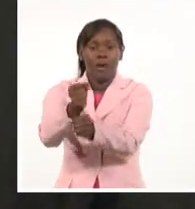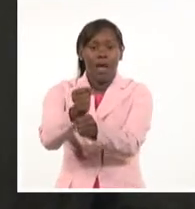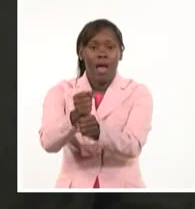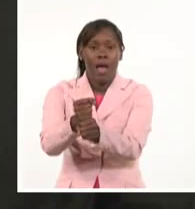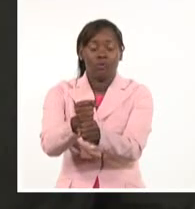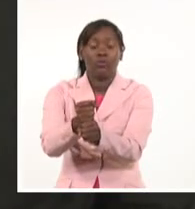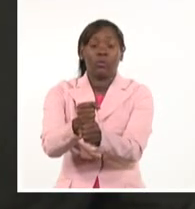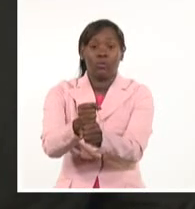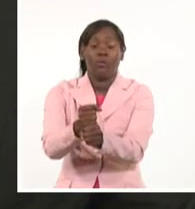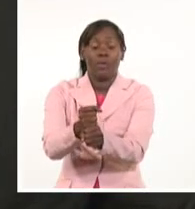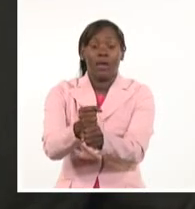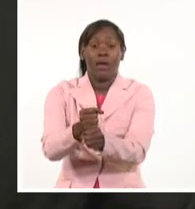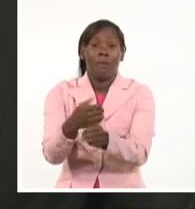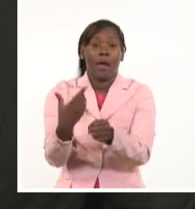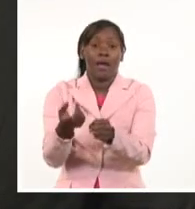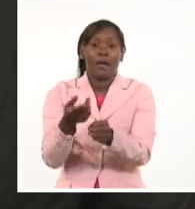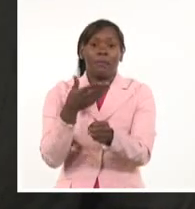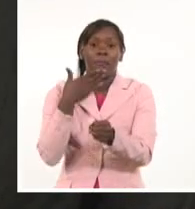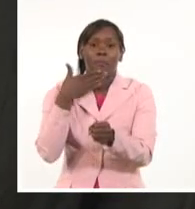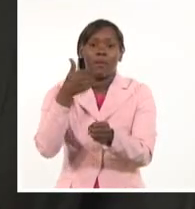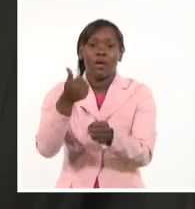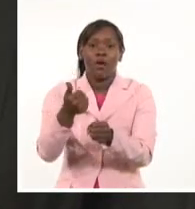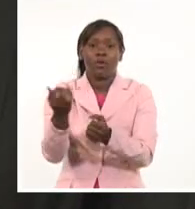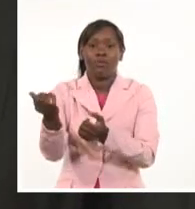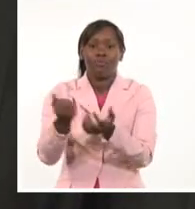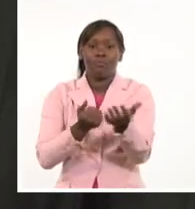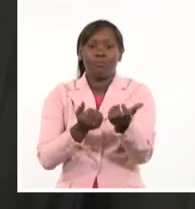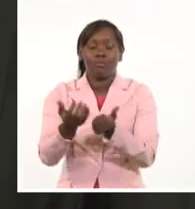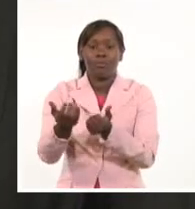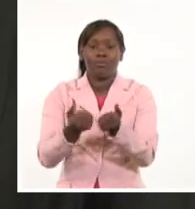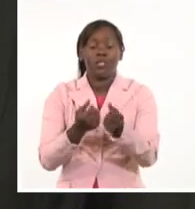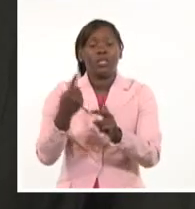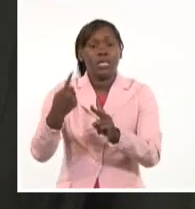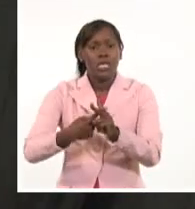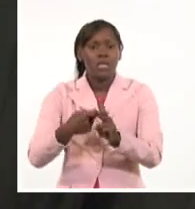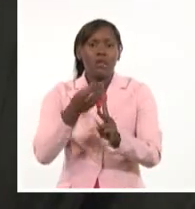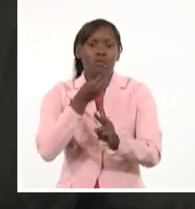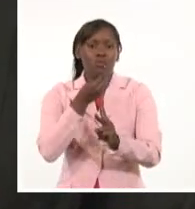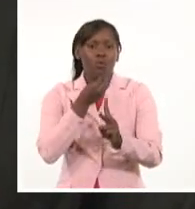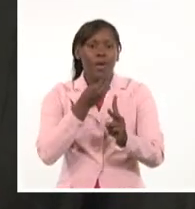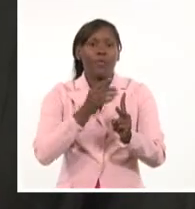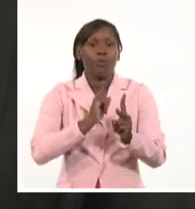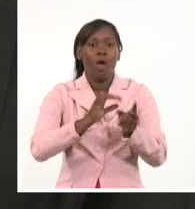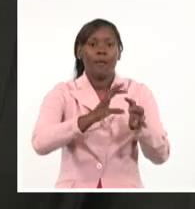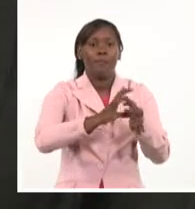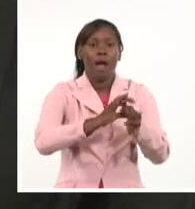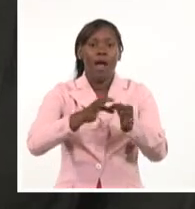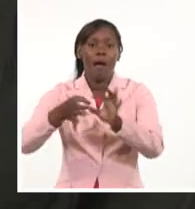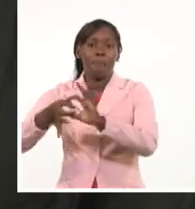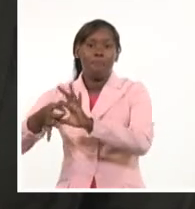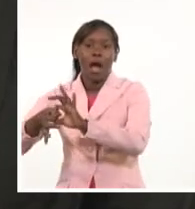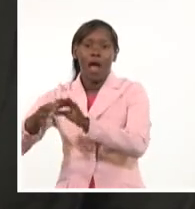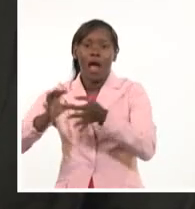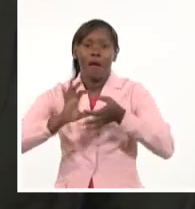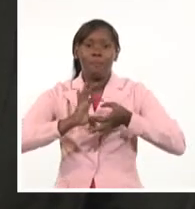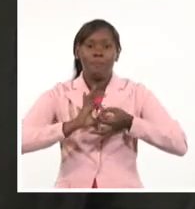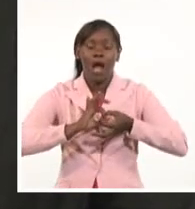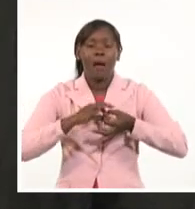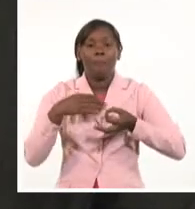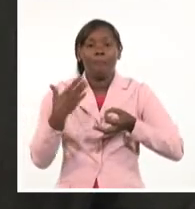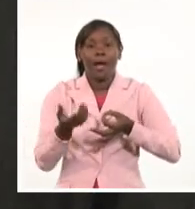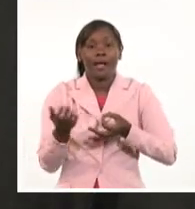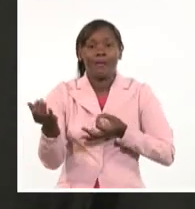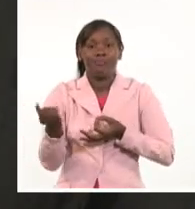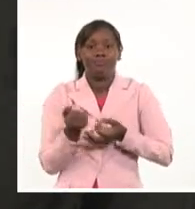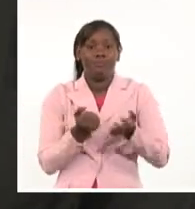sostenible en el tiempo y que además se encadene al sector de la economía para que funcione realmente como un actor económico en